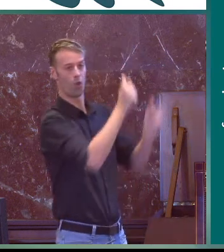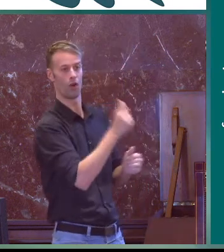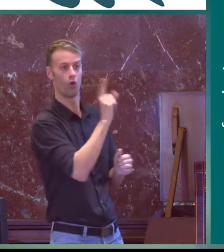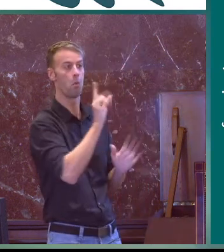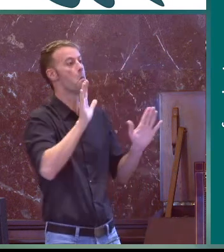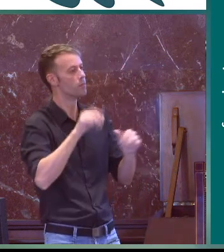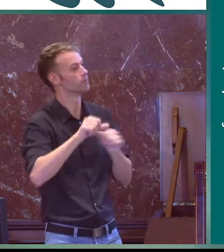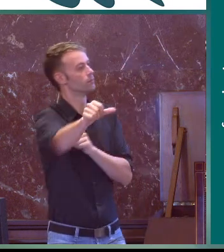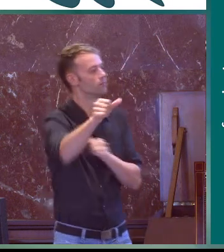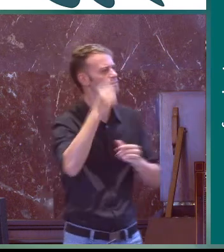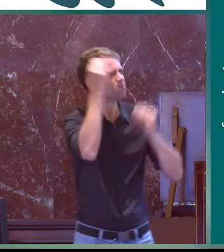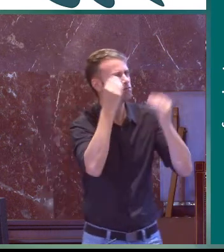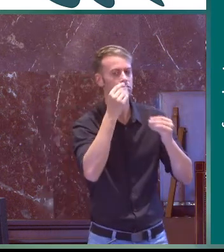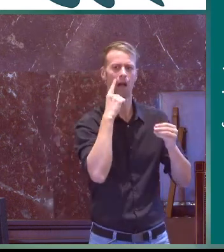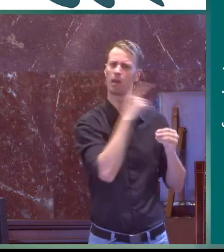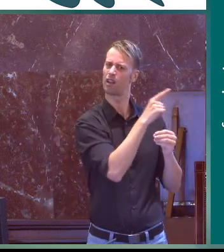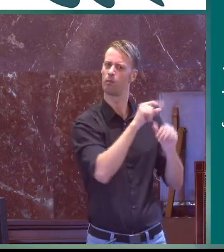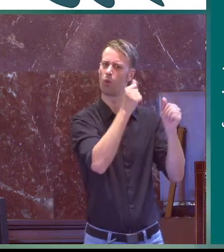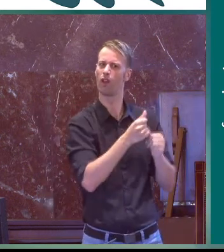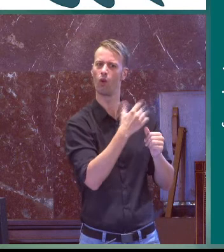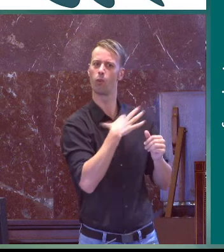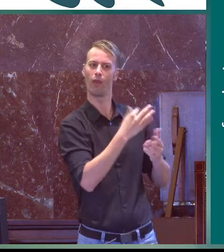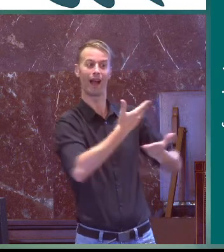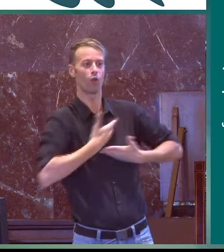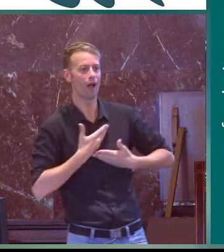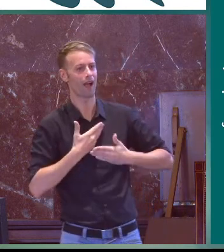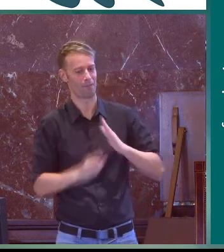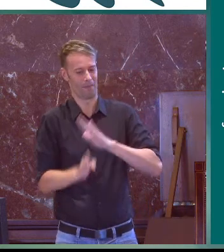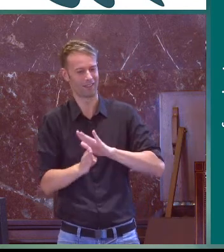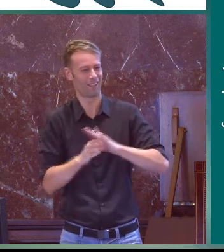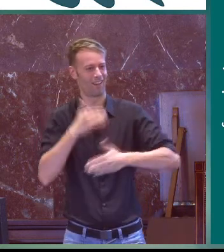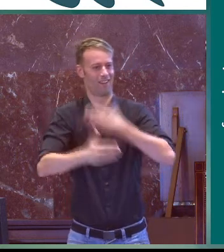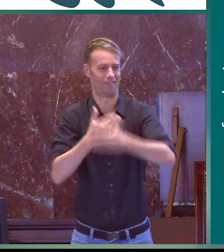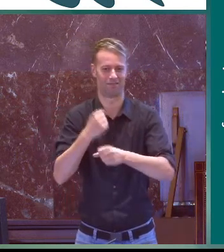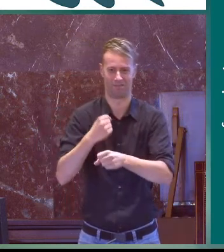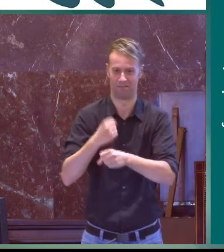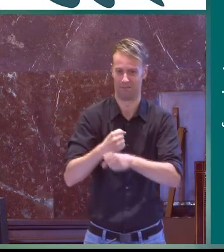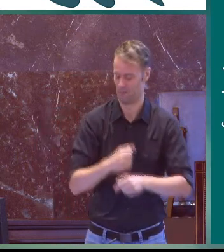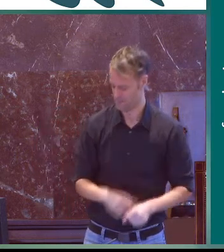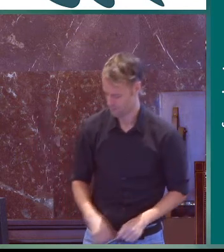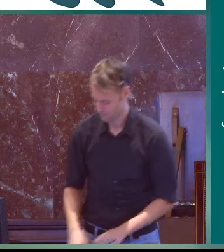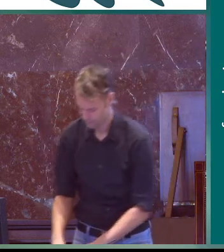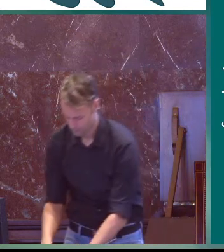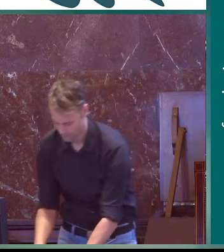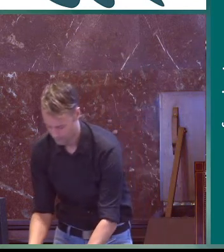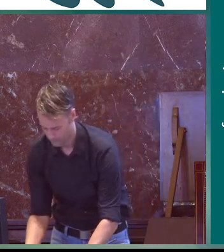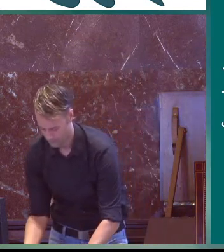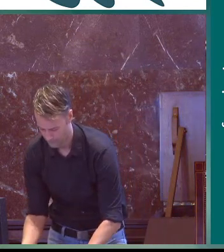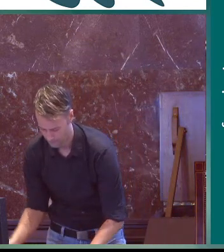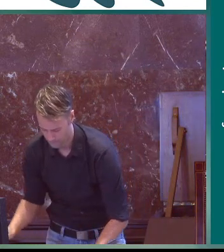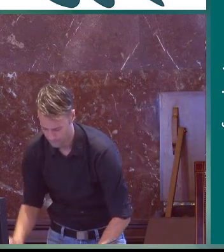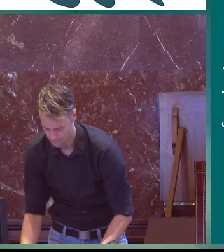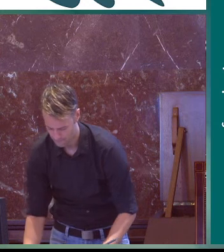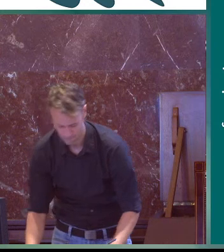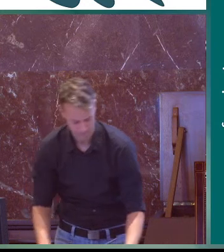sabíamos que era importante ya no por el modelo sino por lo que podía aportar para reflexionar en un futuro y poder mantener ese trabajo constante